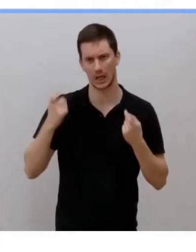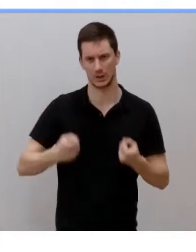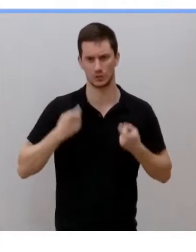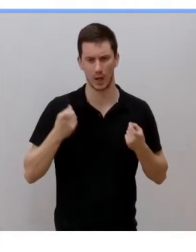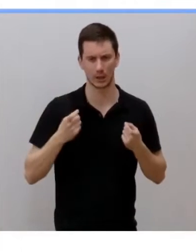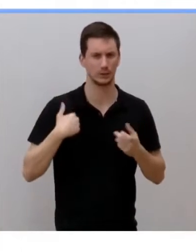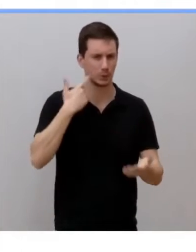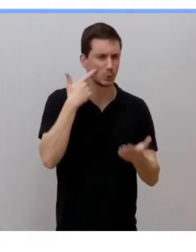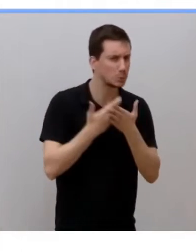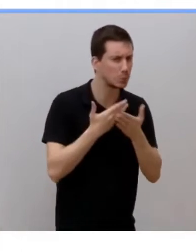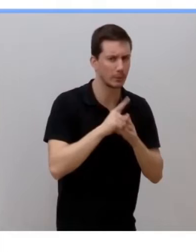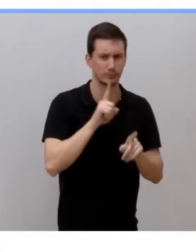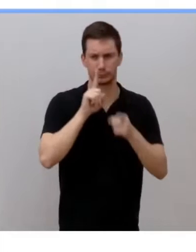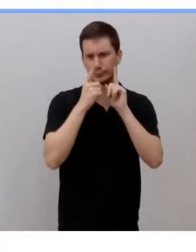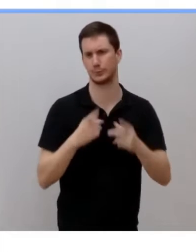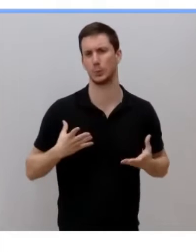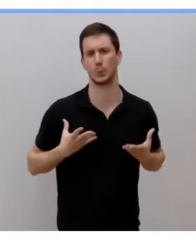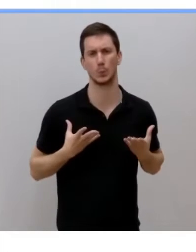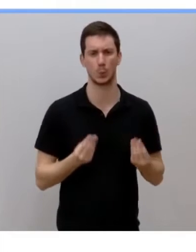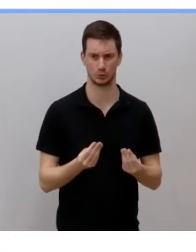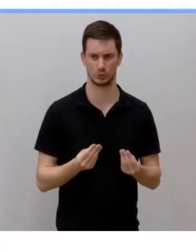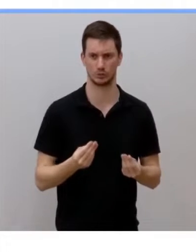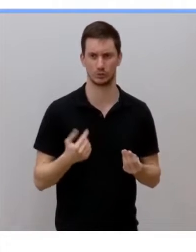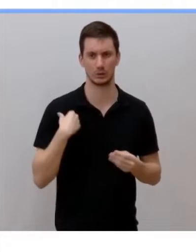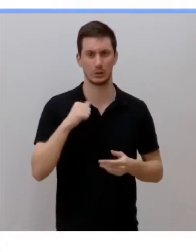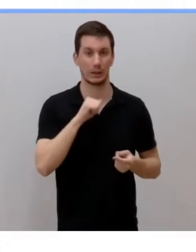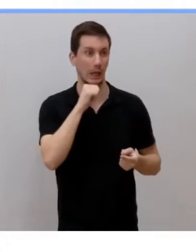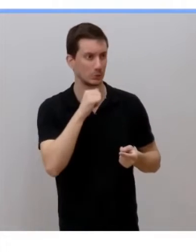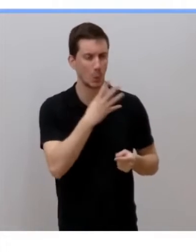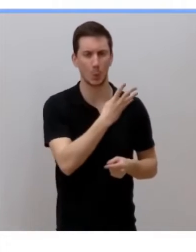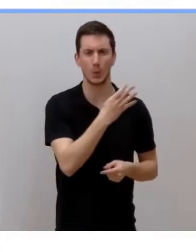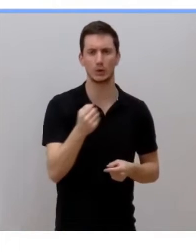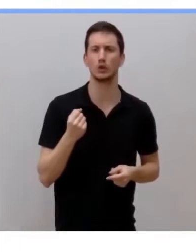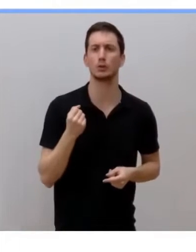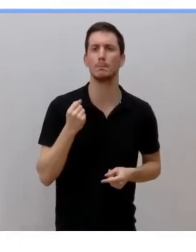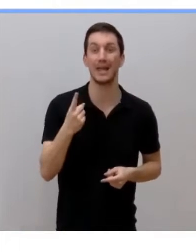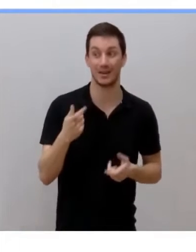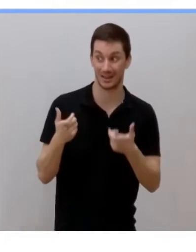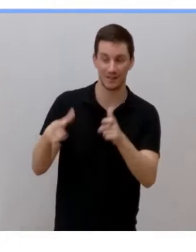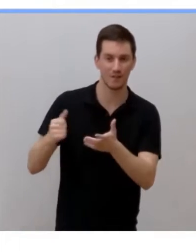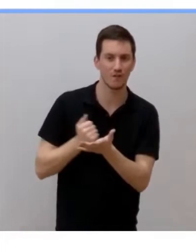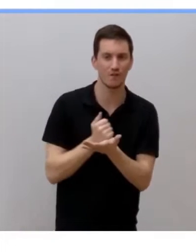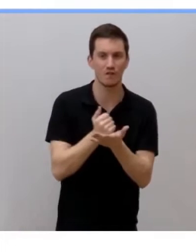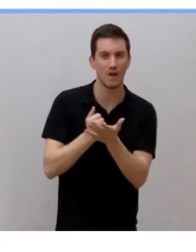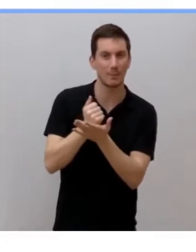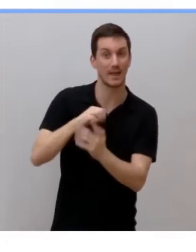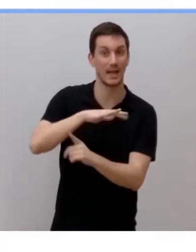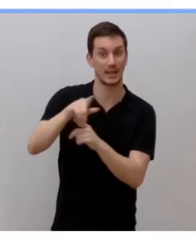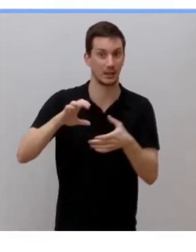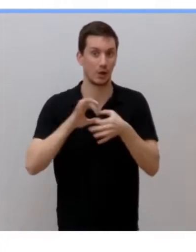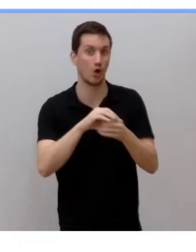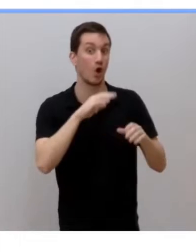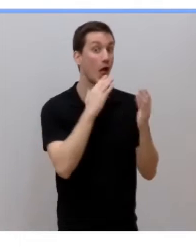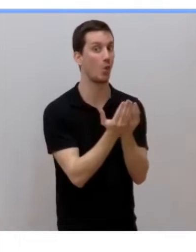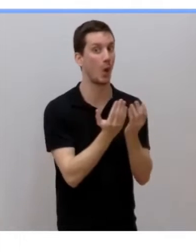test y alrededor de 400.000 en el entorno de las farmacias, en el entorno educativo y alrededor